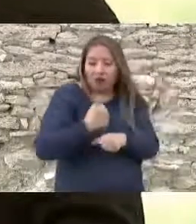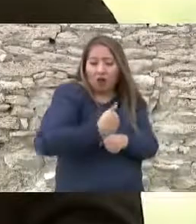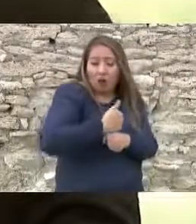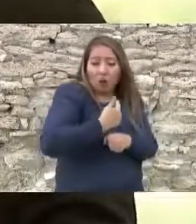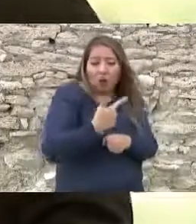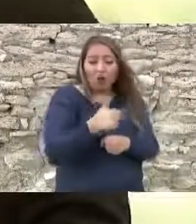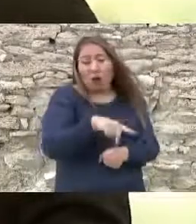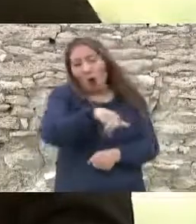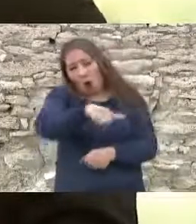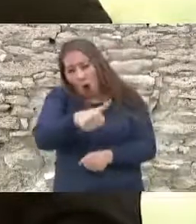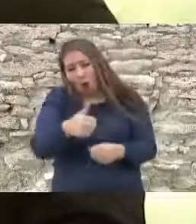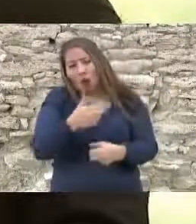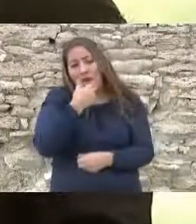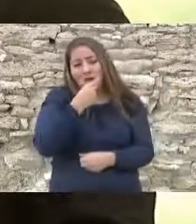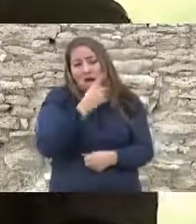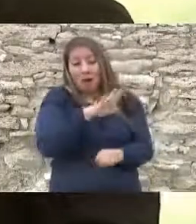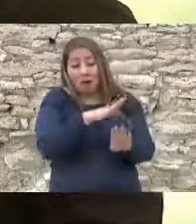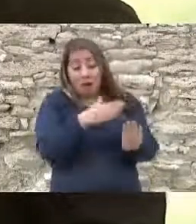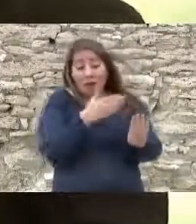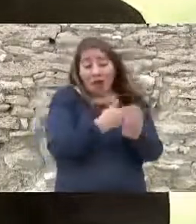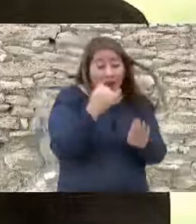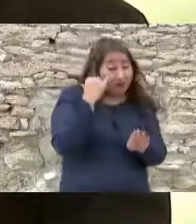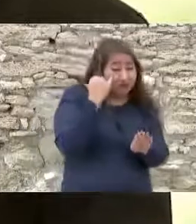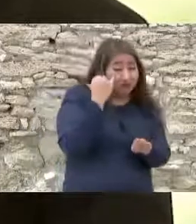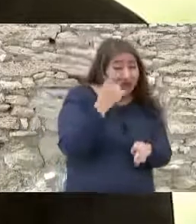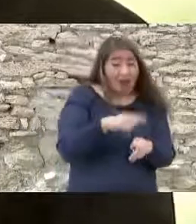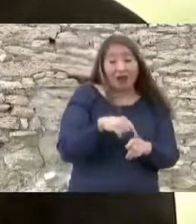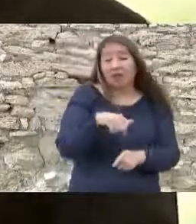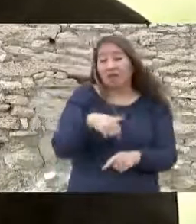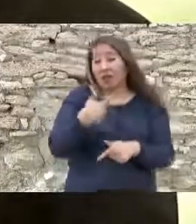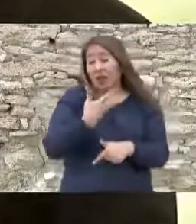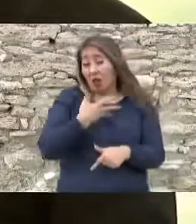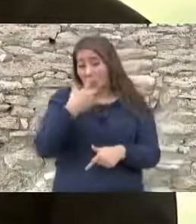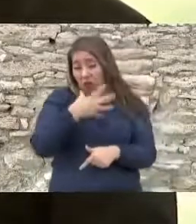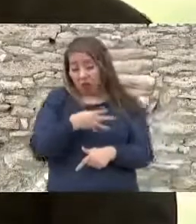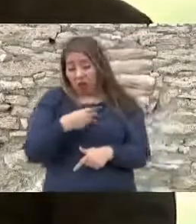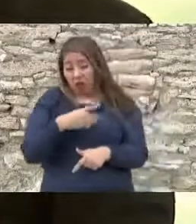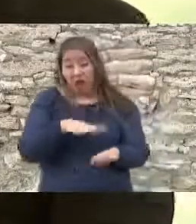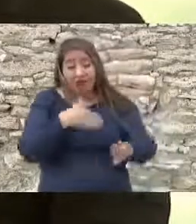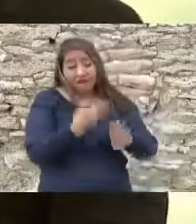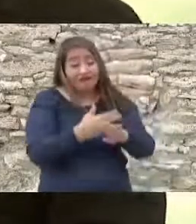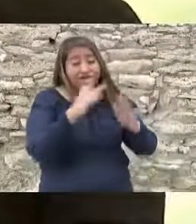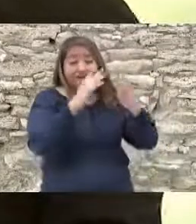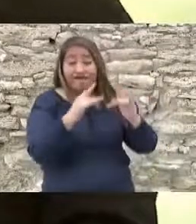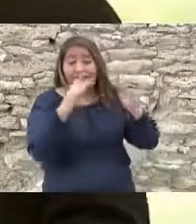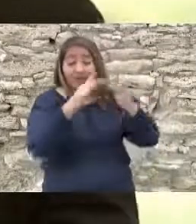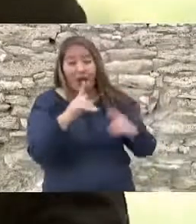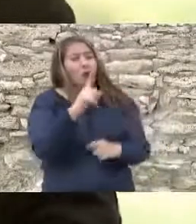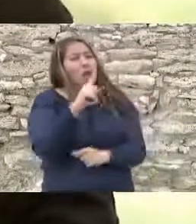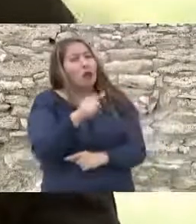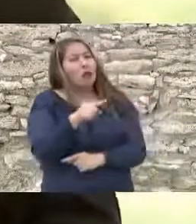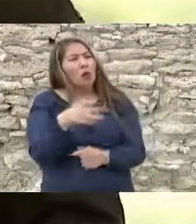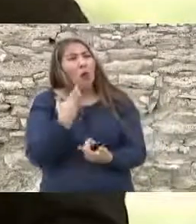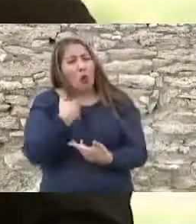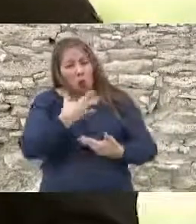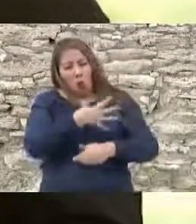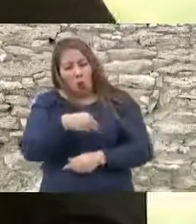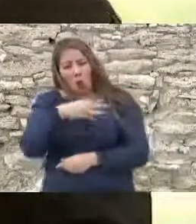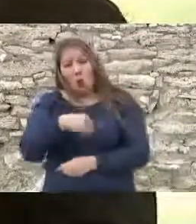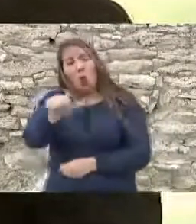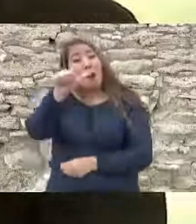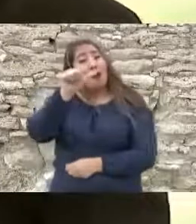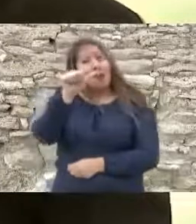Este otro personaje que peleó contra los indios nómadas, los conservadores y los franceses, tuvo 16 hijos.